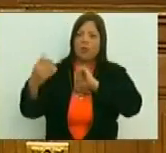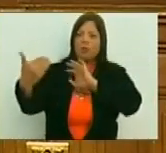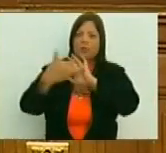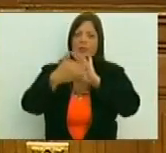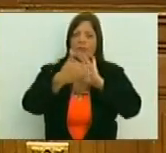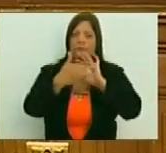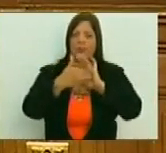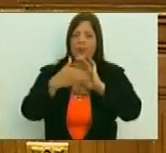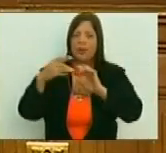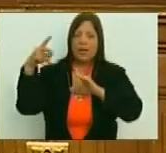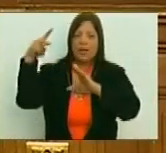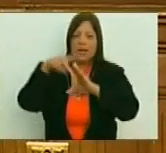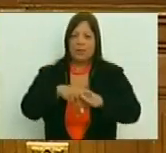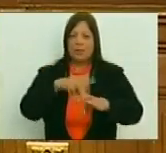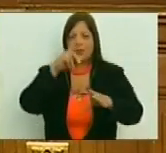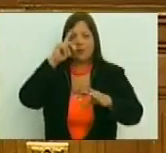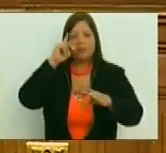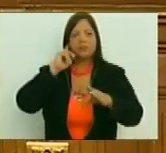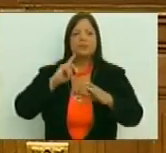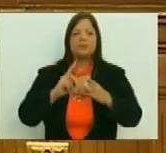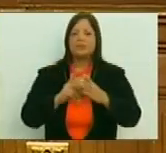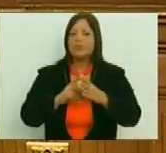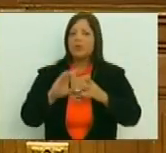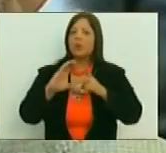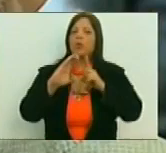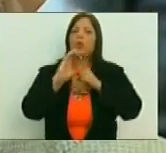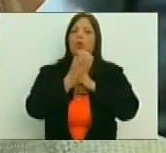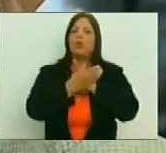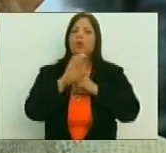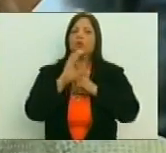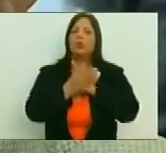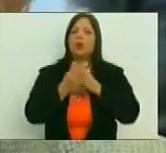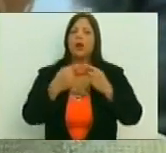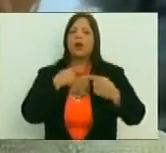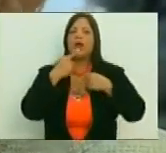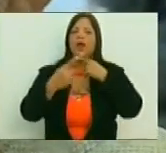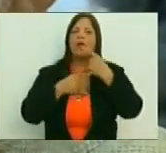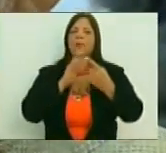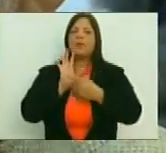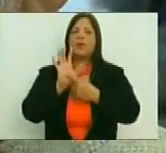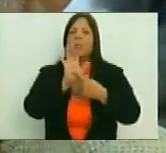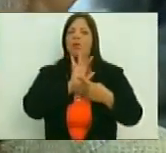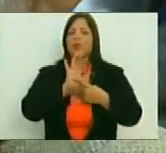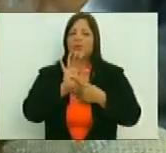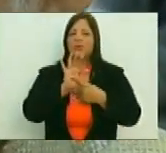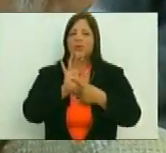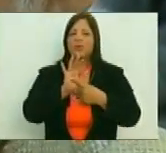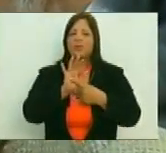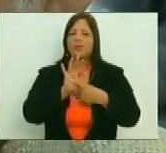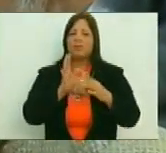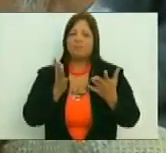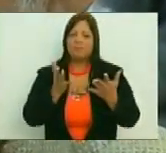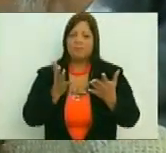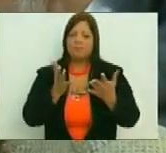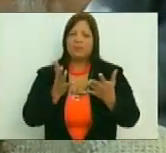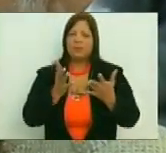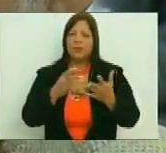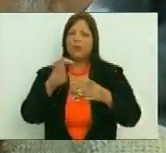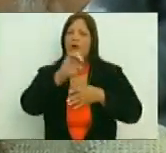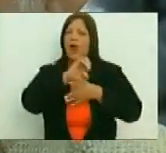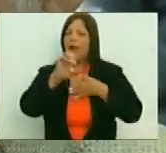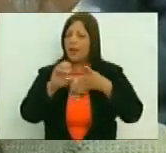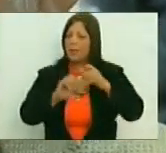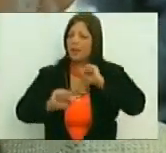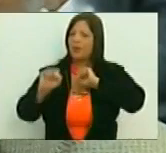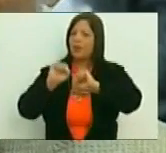imperialista porque es que la cultura la expresión cultural el acontecer nuestro forma uno de los elementos